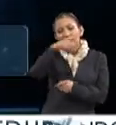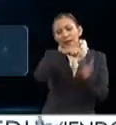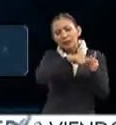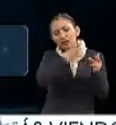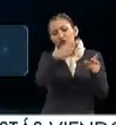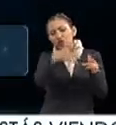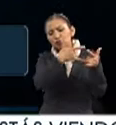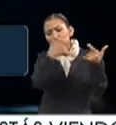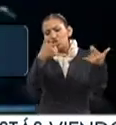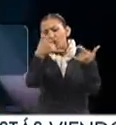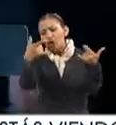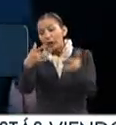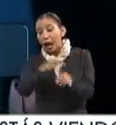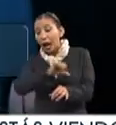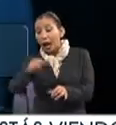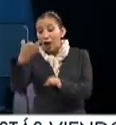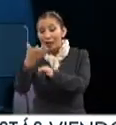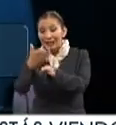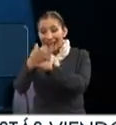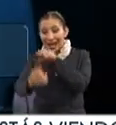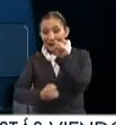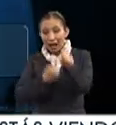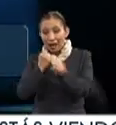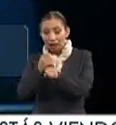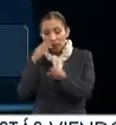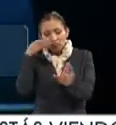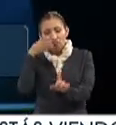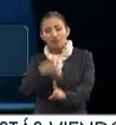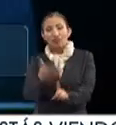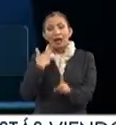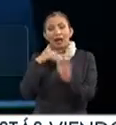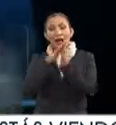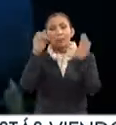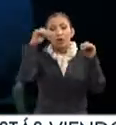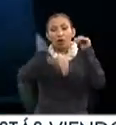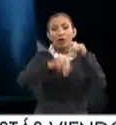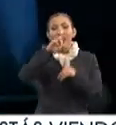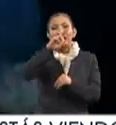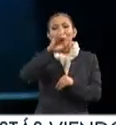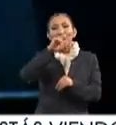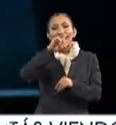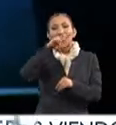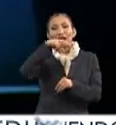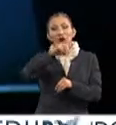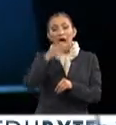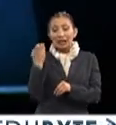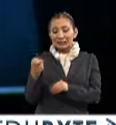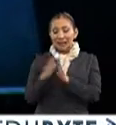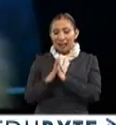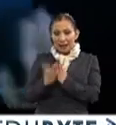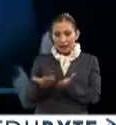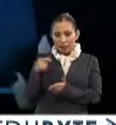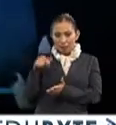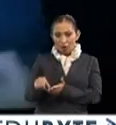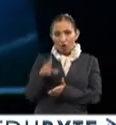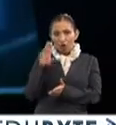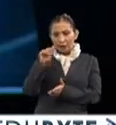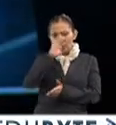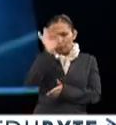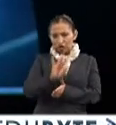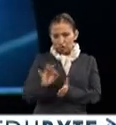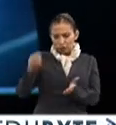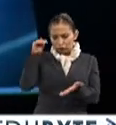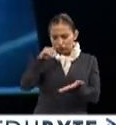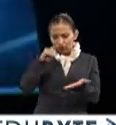inicios de su trabajo hasta este año se concentra en el libro Rivelino. Es un libro que en el 80%